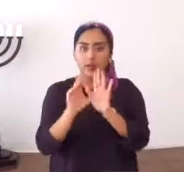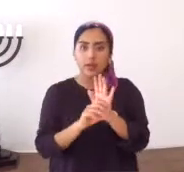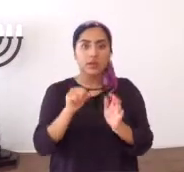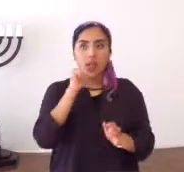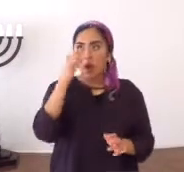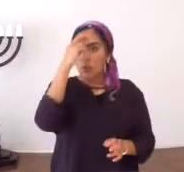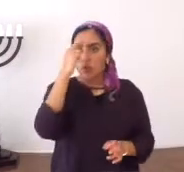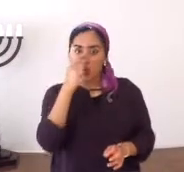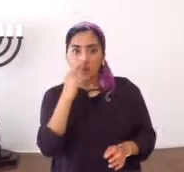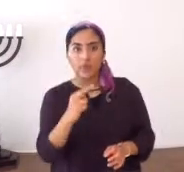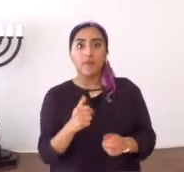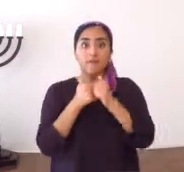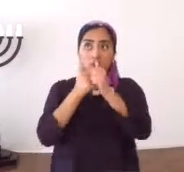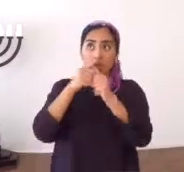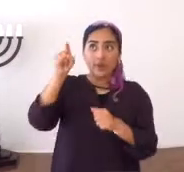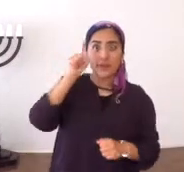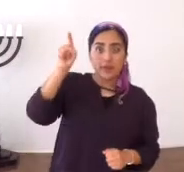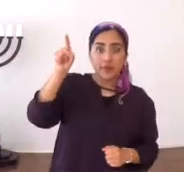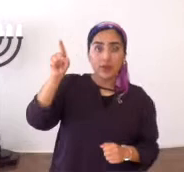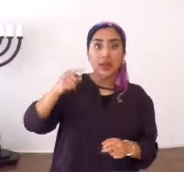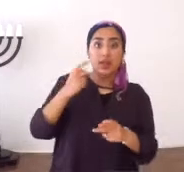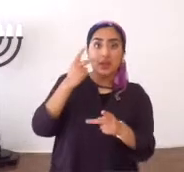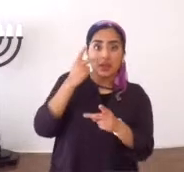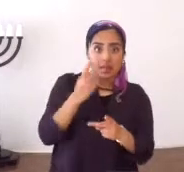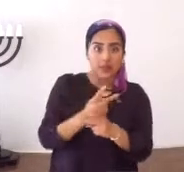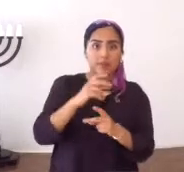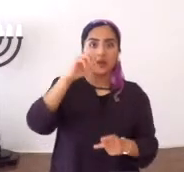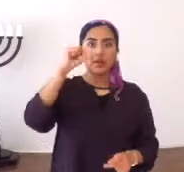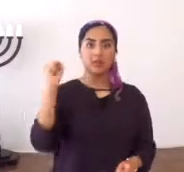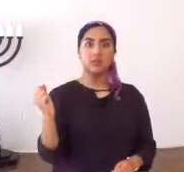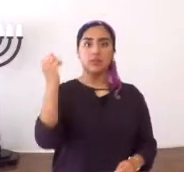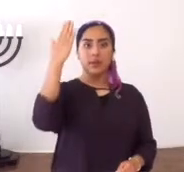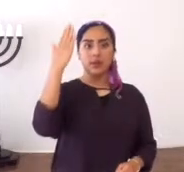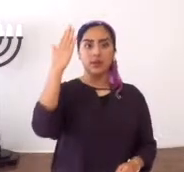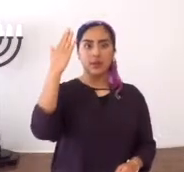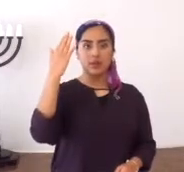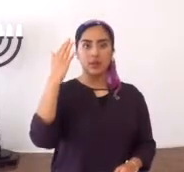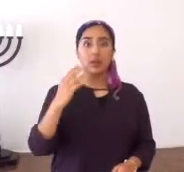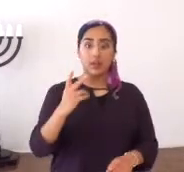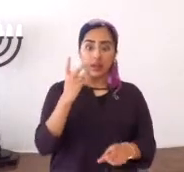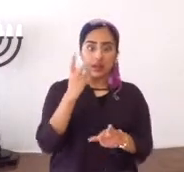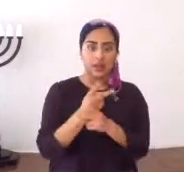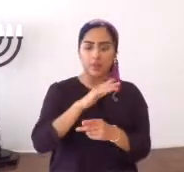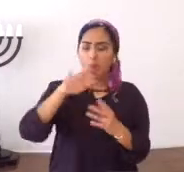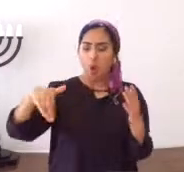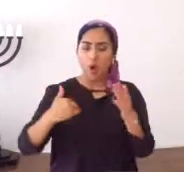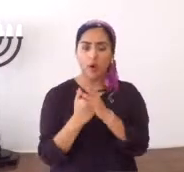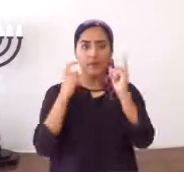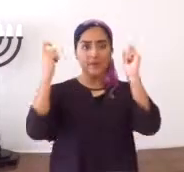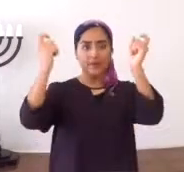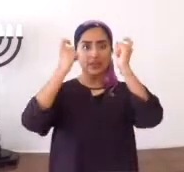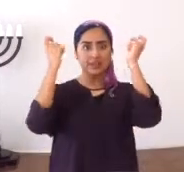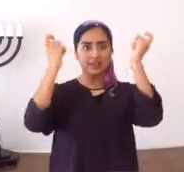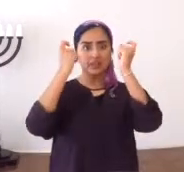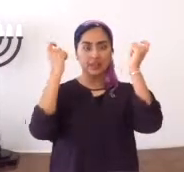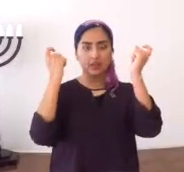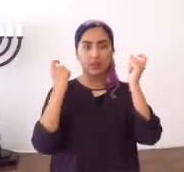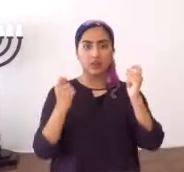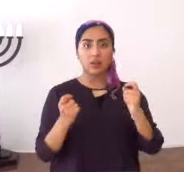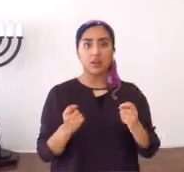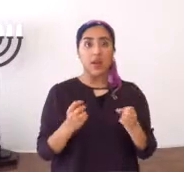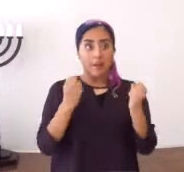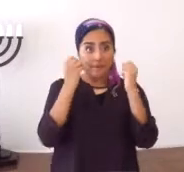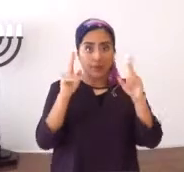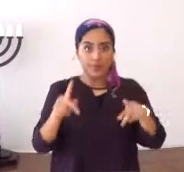no las doctrinas de Roma, seguirlo a él, a Yahshua, guardar entonces el Shabbat, guardar todas las